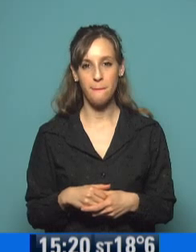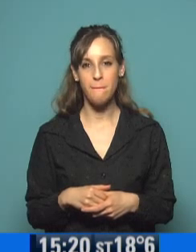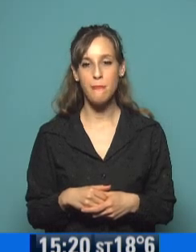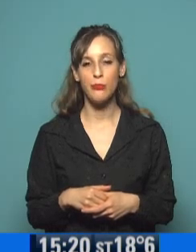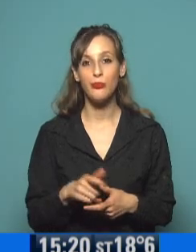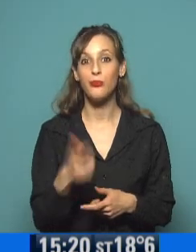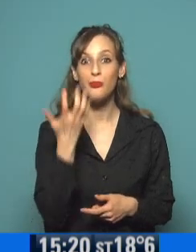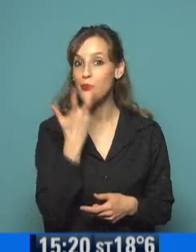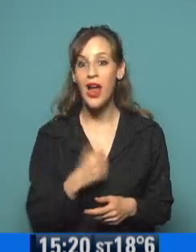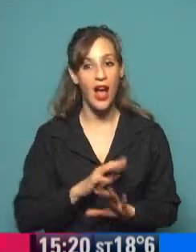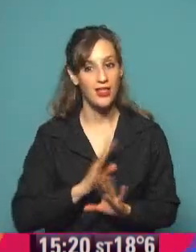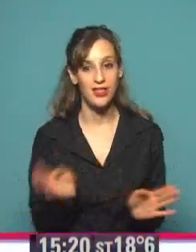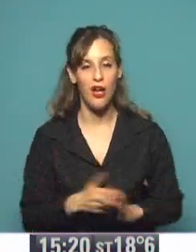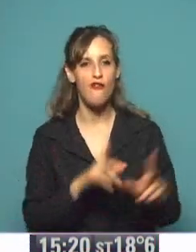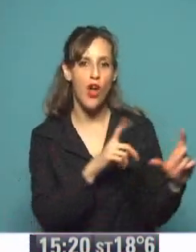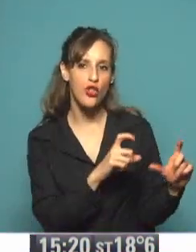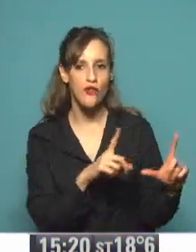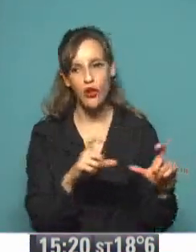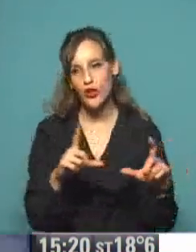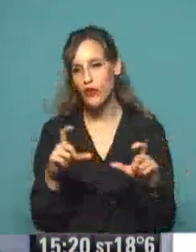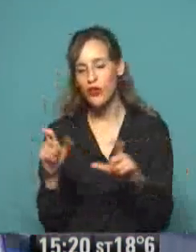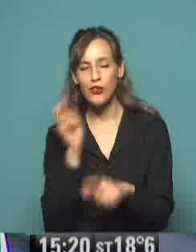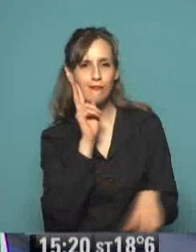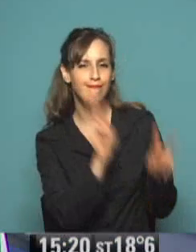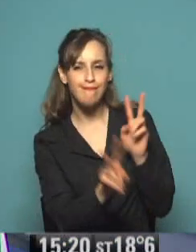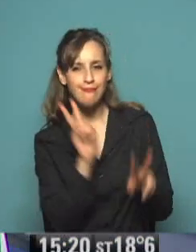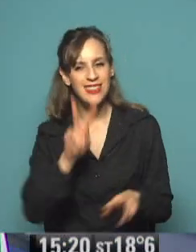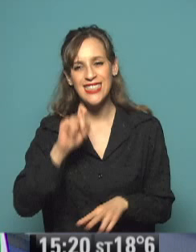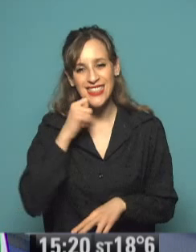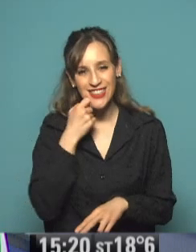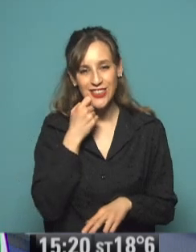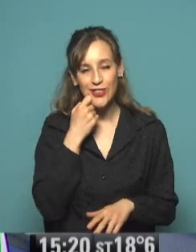Me encantó ver todas estas fotos de cumpleaños. ¡Mirá!